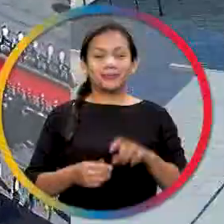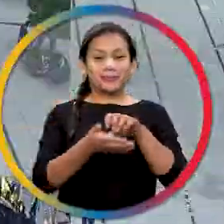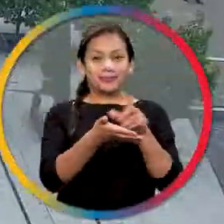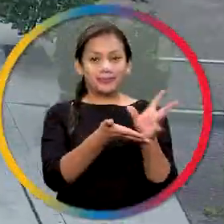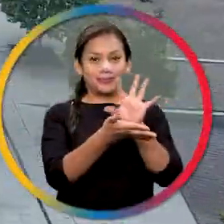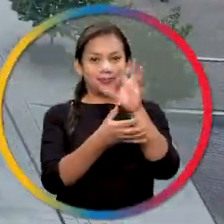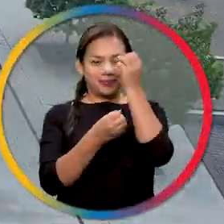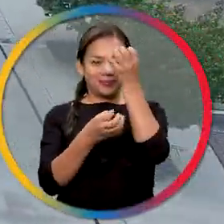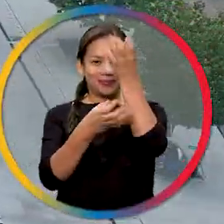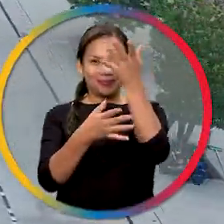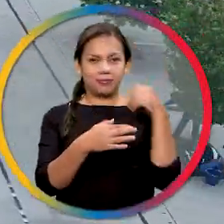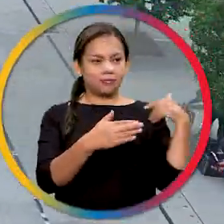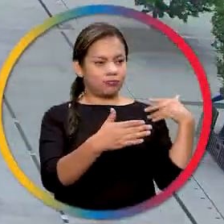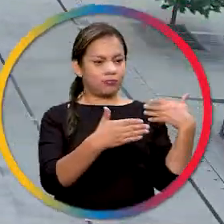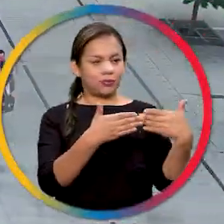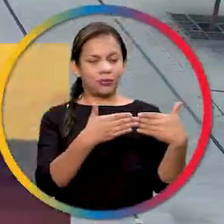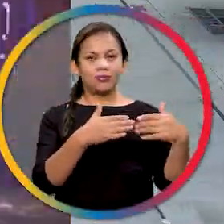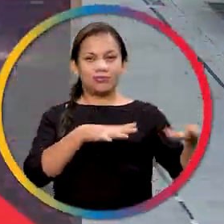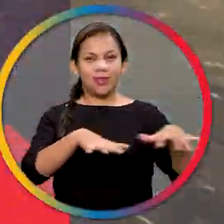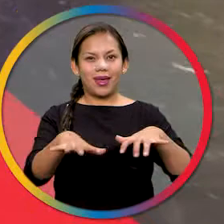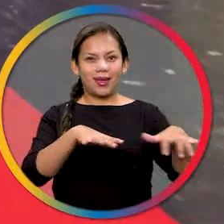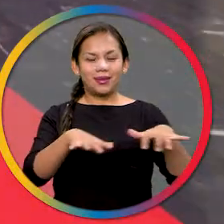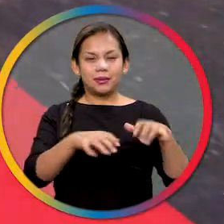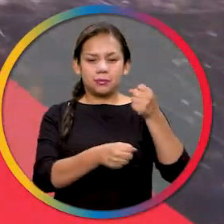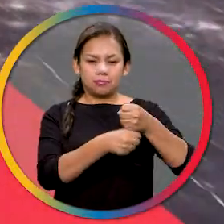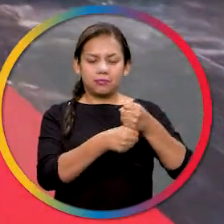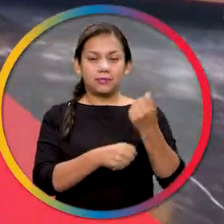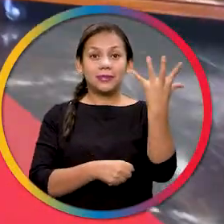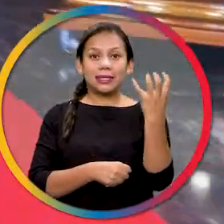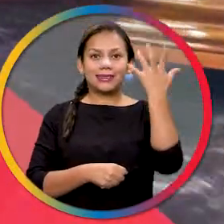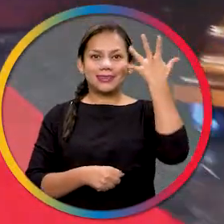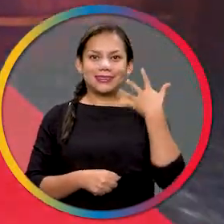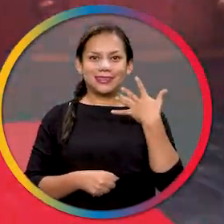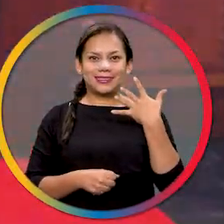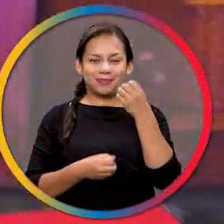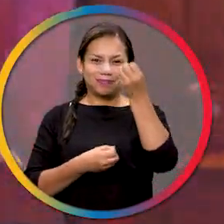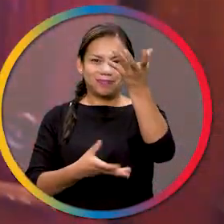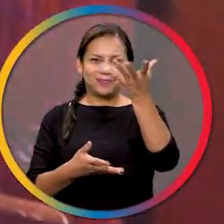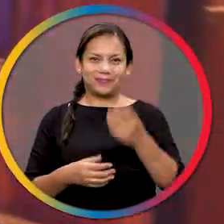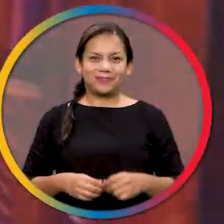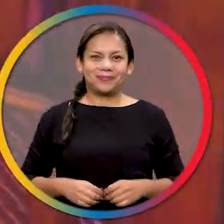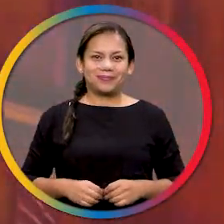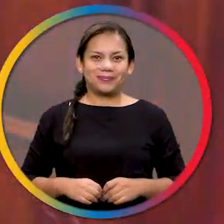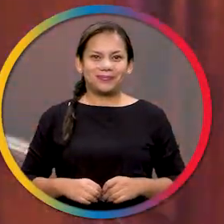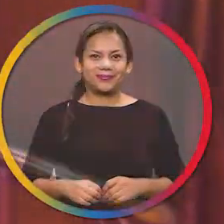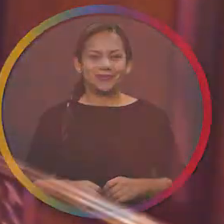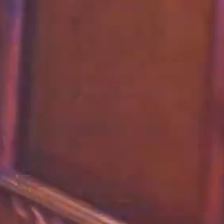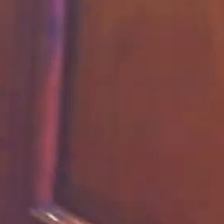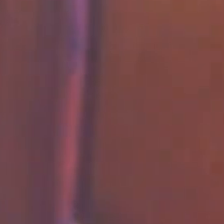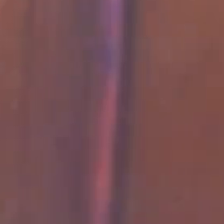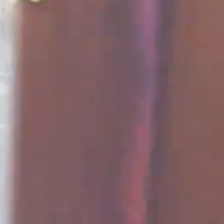En la Asamblea Informa, damos cuenta de las actividades desarrolladas en estos 15 días.